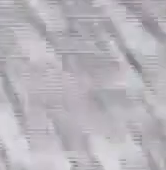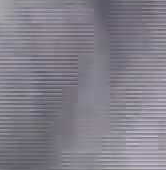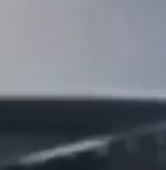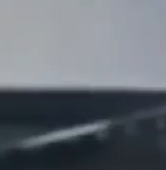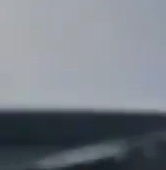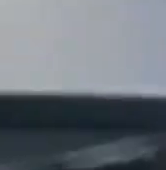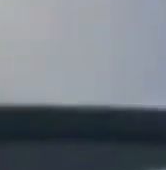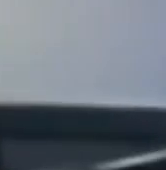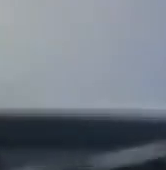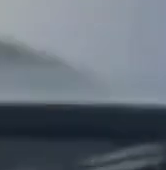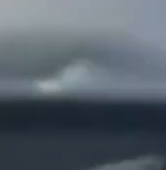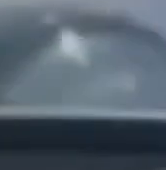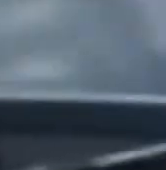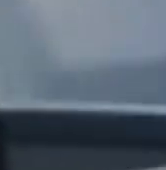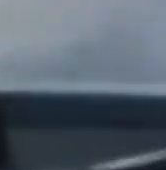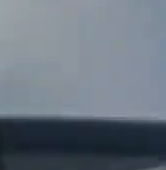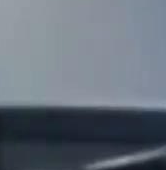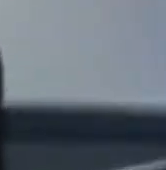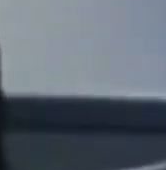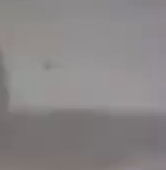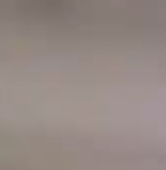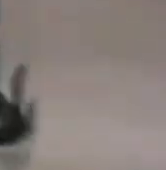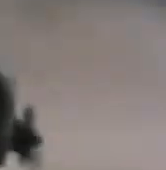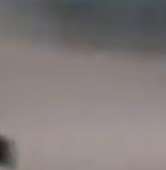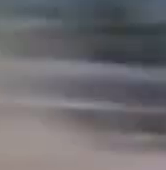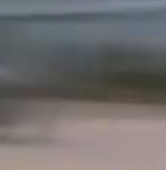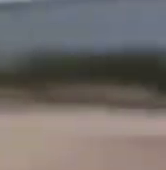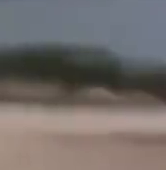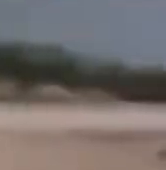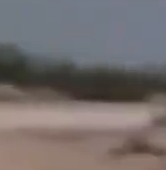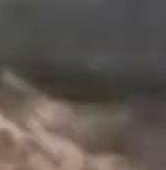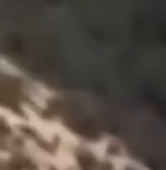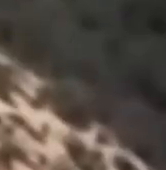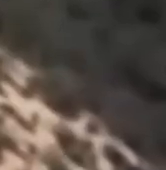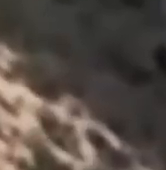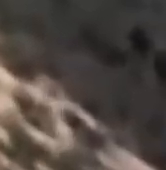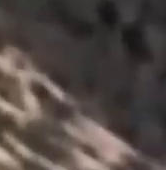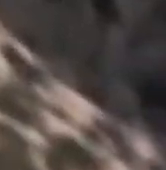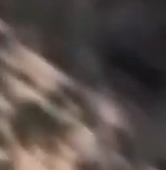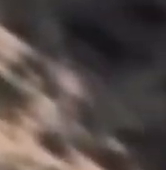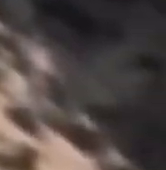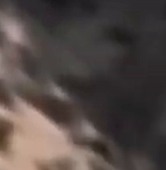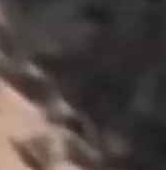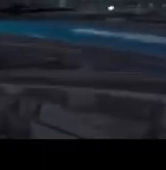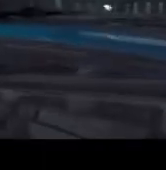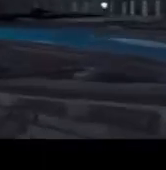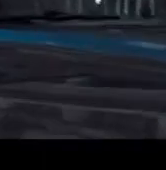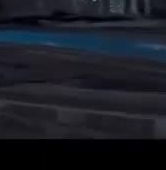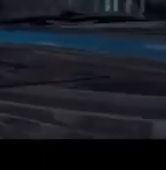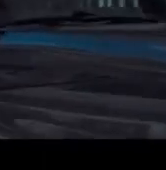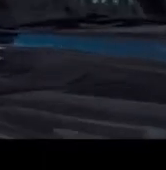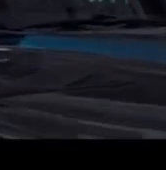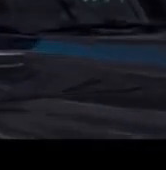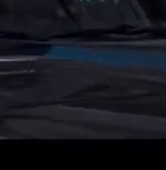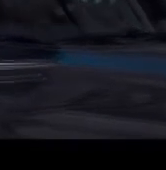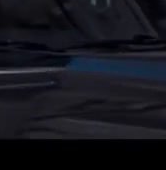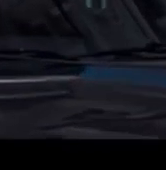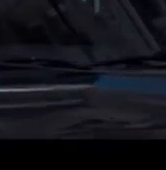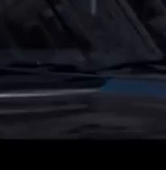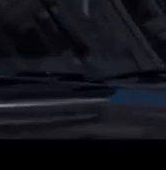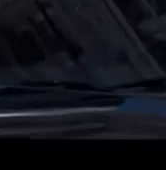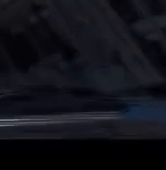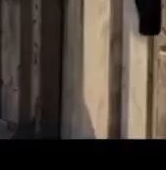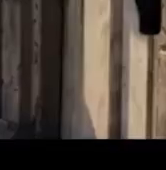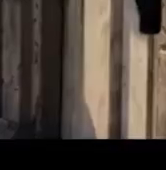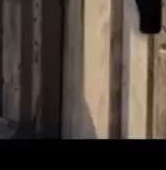su muerte, su legado continúa vivo gracias a su icónico agente secreto, personaje que ha logrado traspasar varias